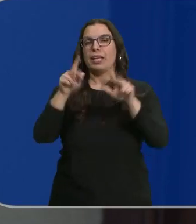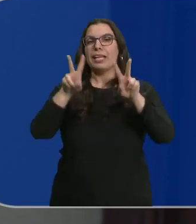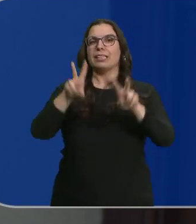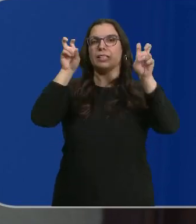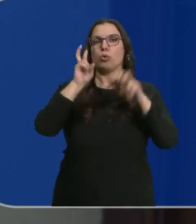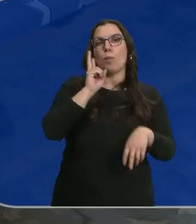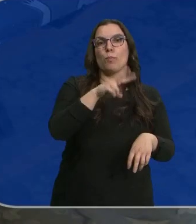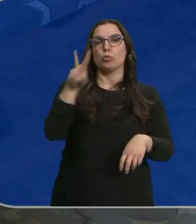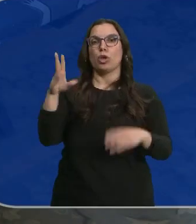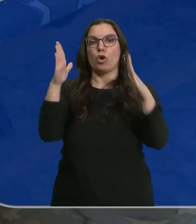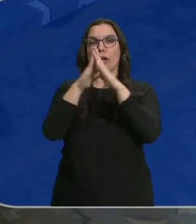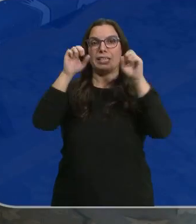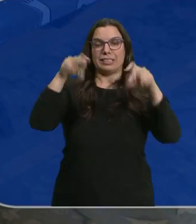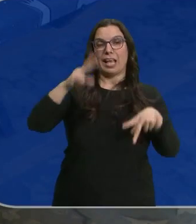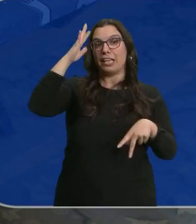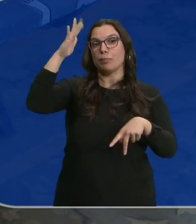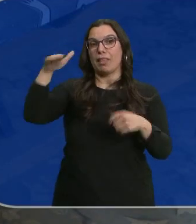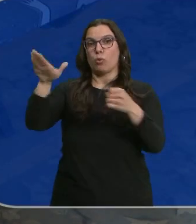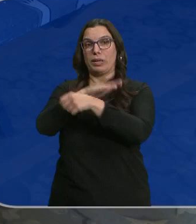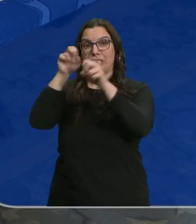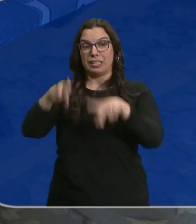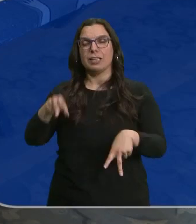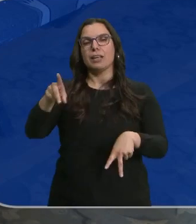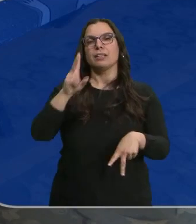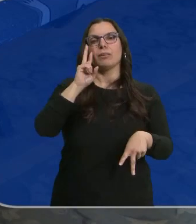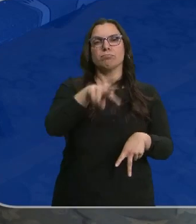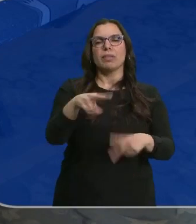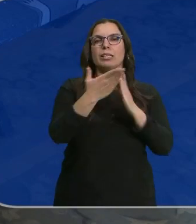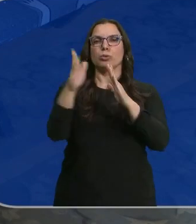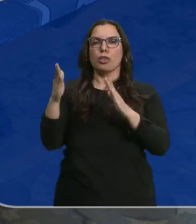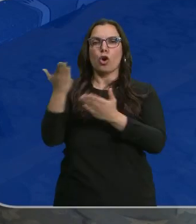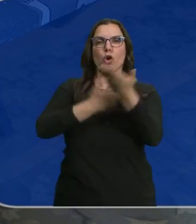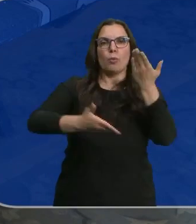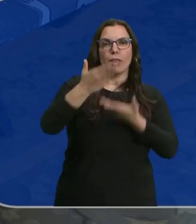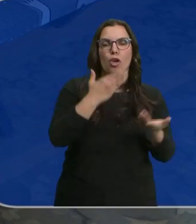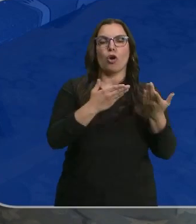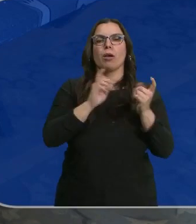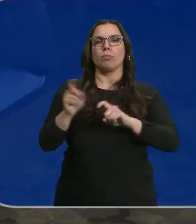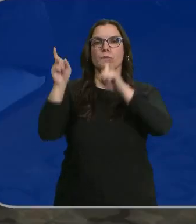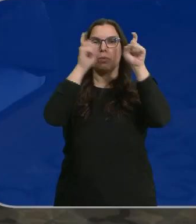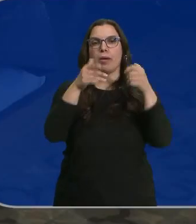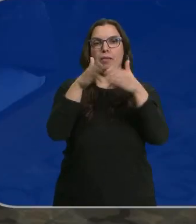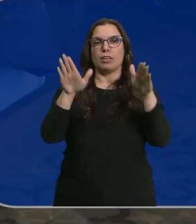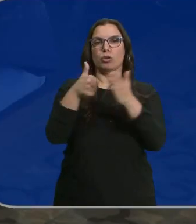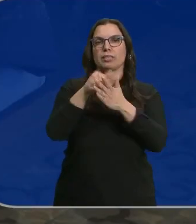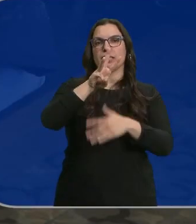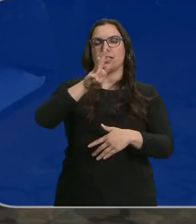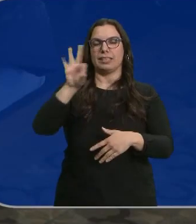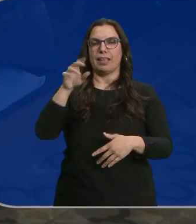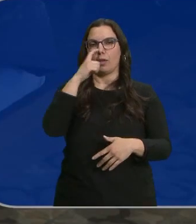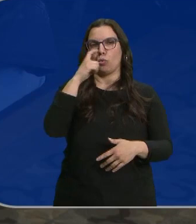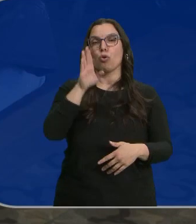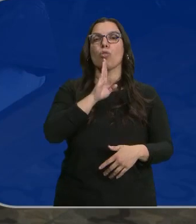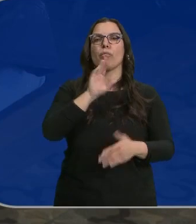Museo sin hogar, esperanza sin cobertura, esta muestra itinerante y colaborativa permanecerá abierta hasta el 30 de junio en León.